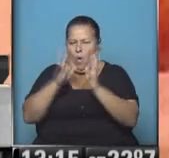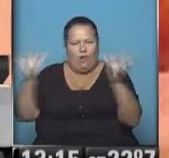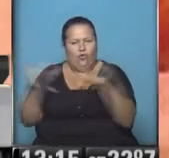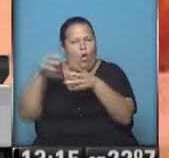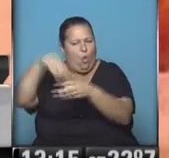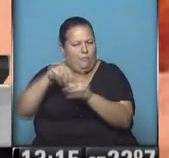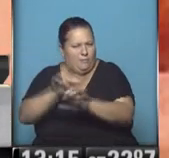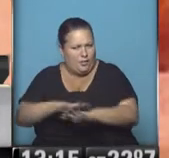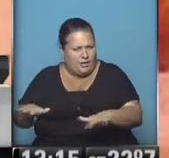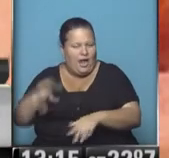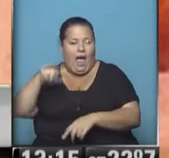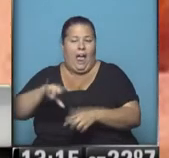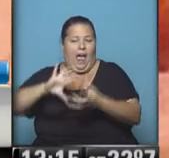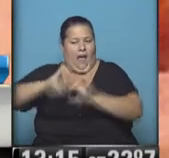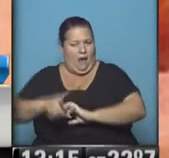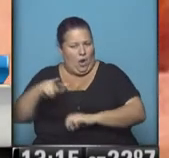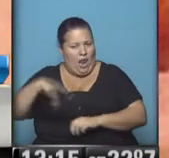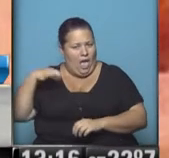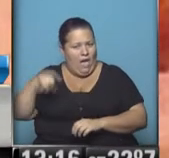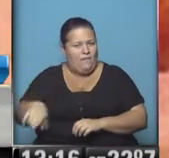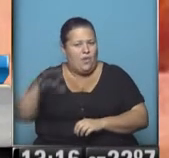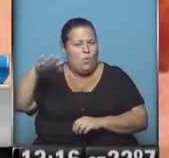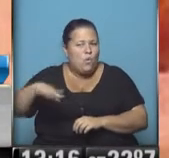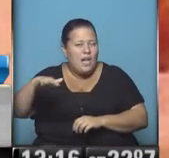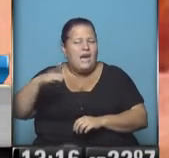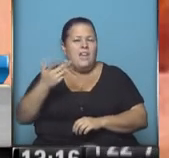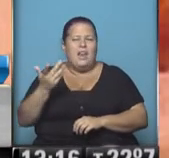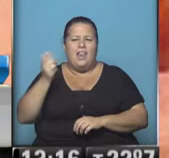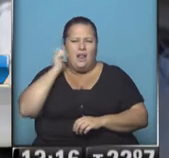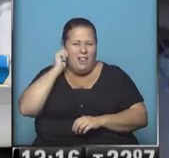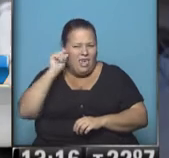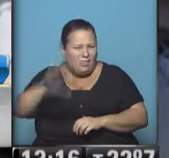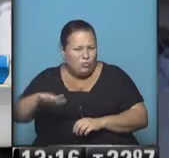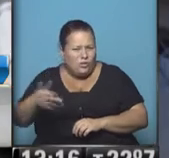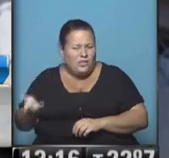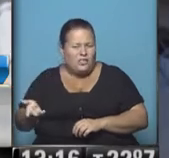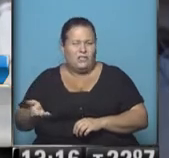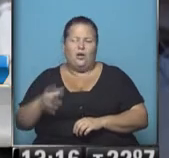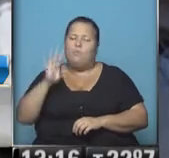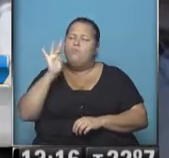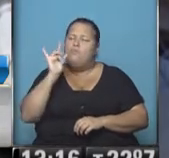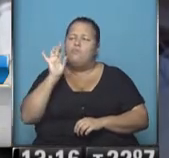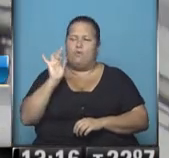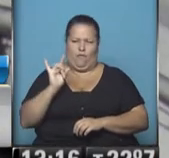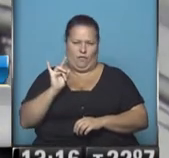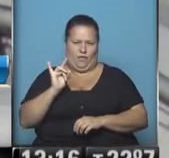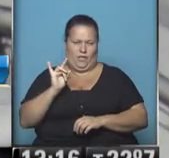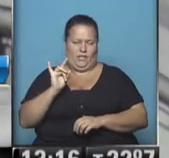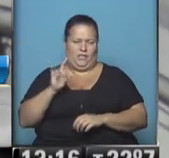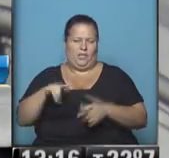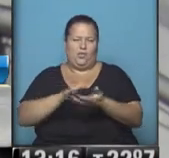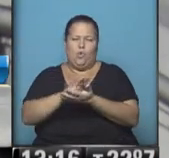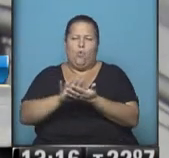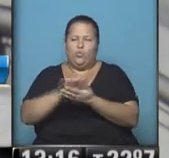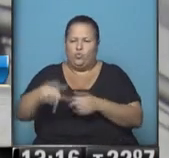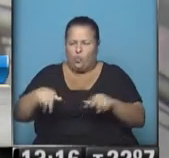los otros. Acá le están arruinando la vida a un niño de muy corta edad. Es muy difícil salir de esta